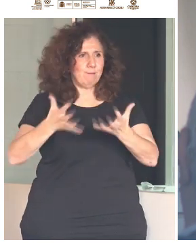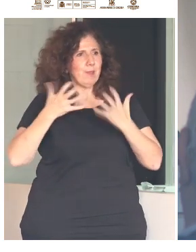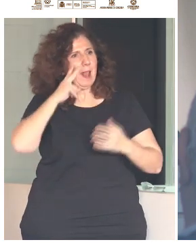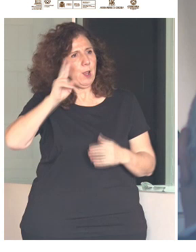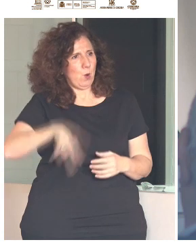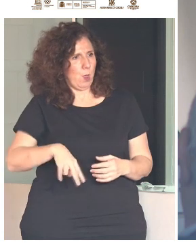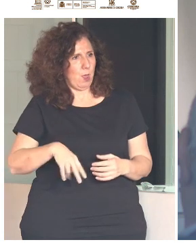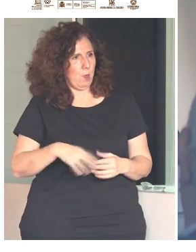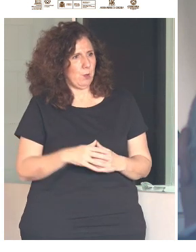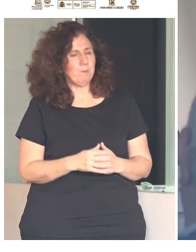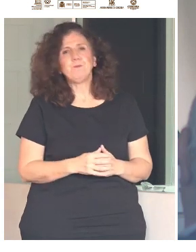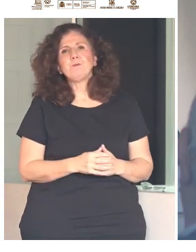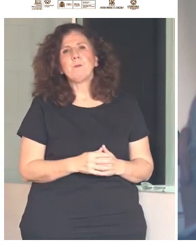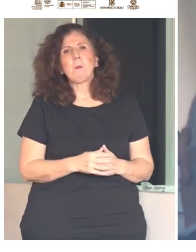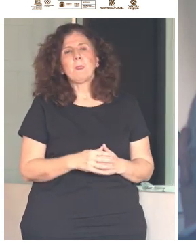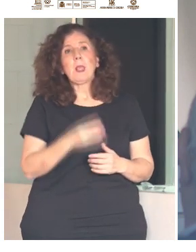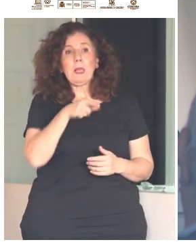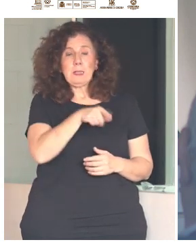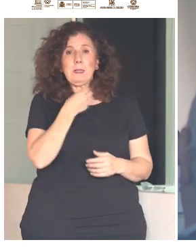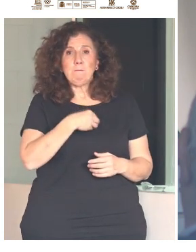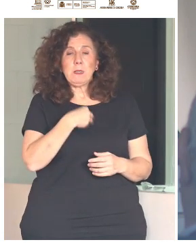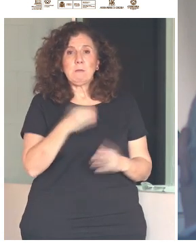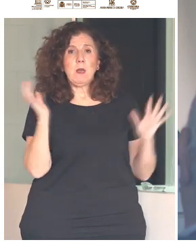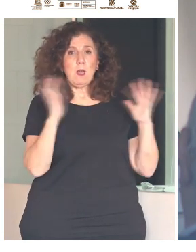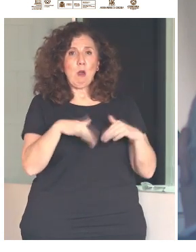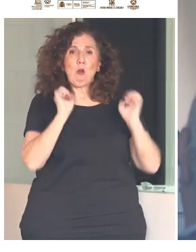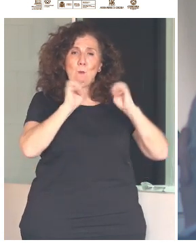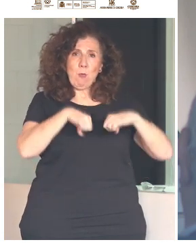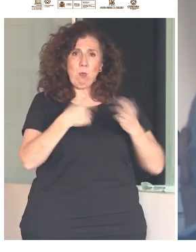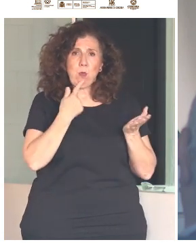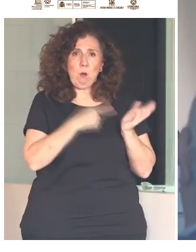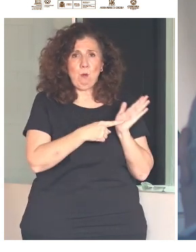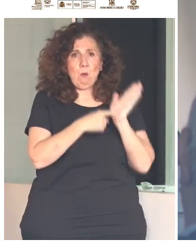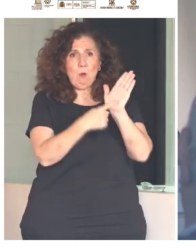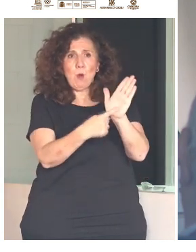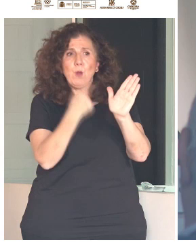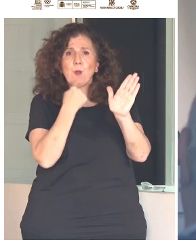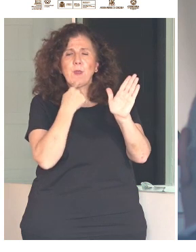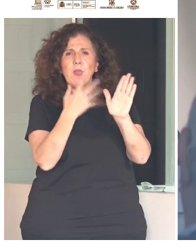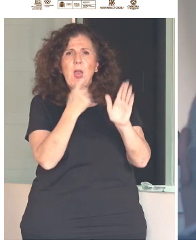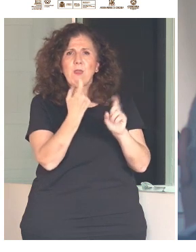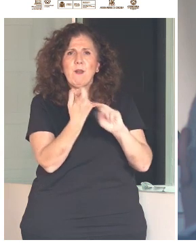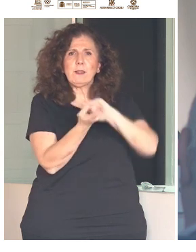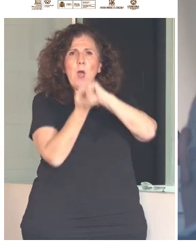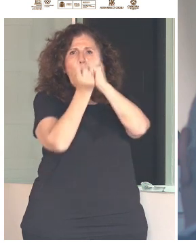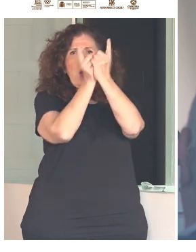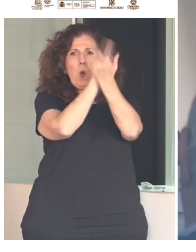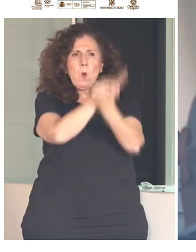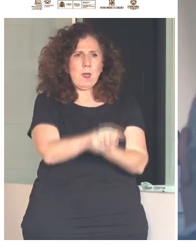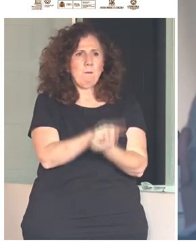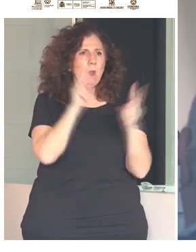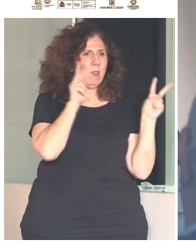También nos dice esta convención, y yo creo que es lo más importante, es el cambio de paradigma, el cambio de mirar hacia las personas con